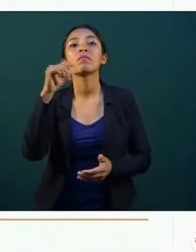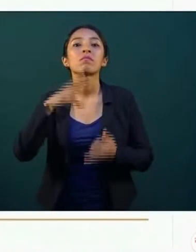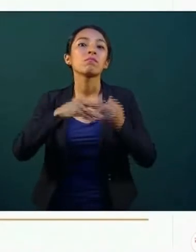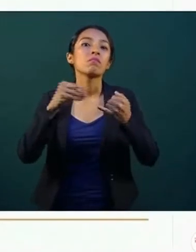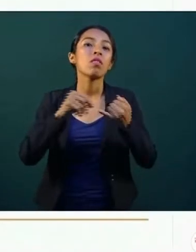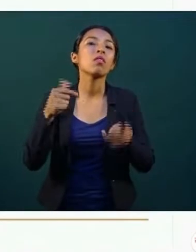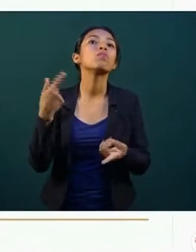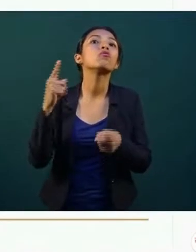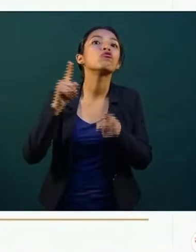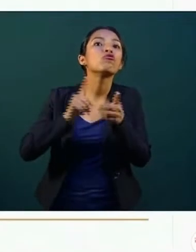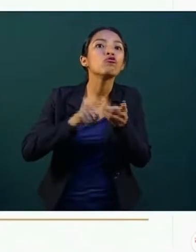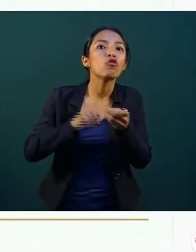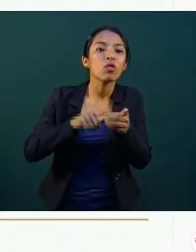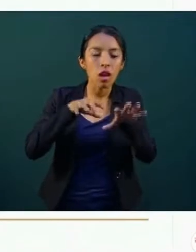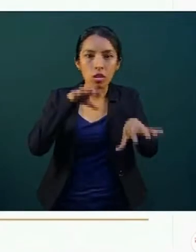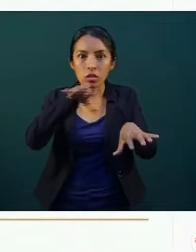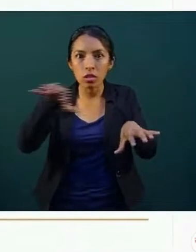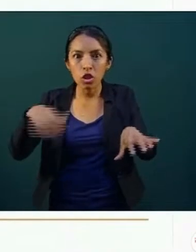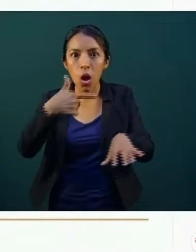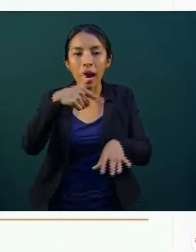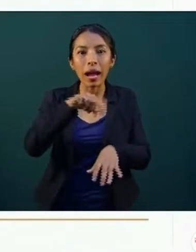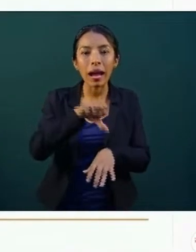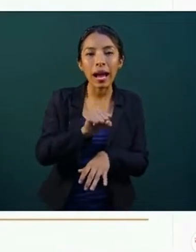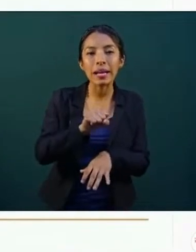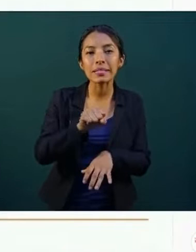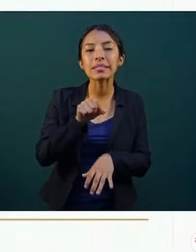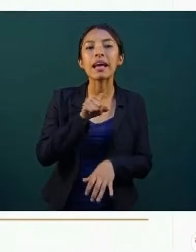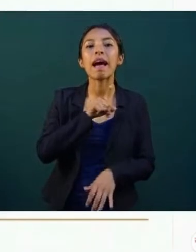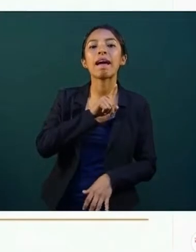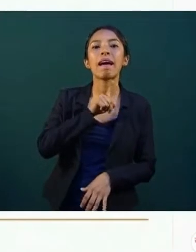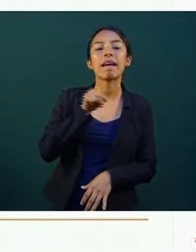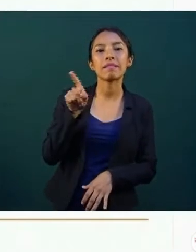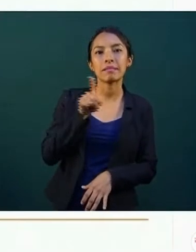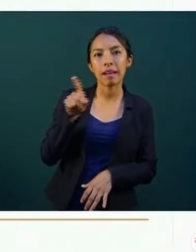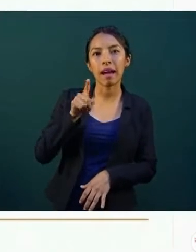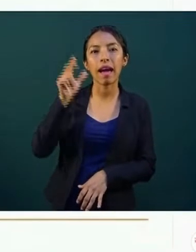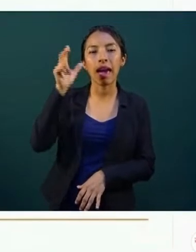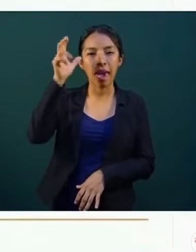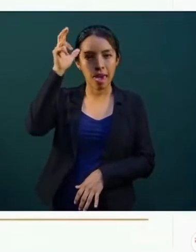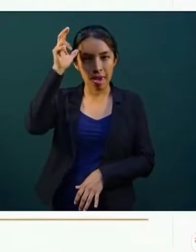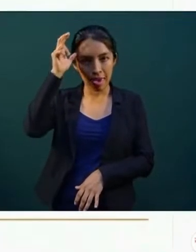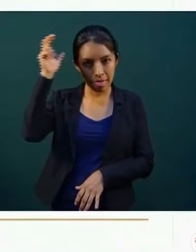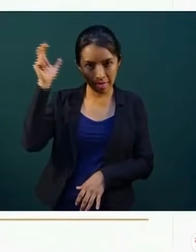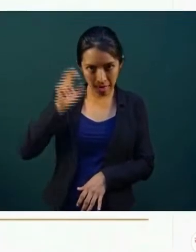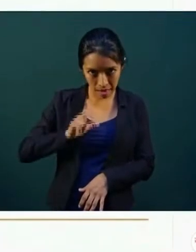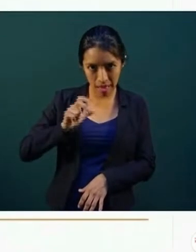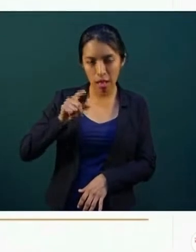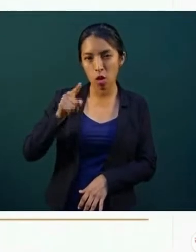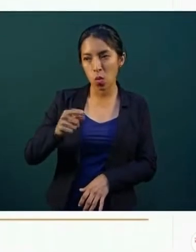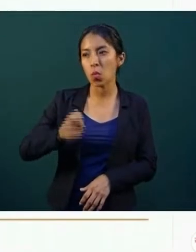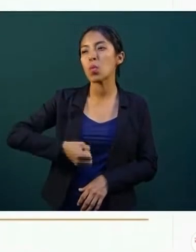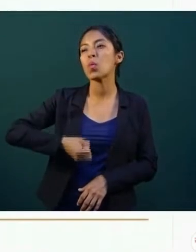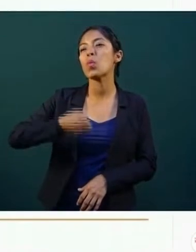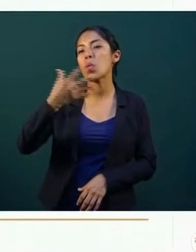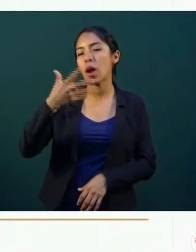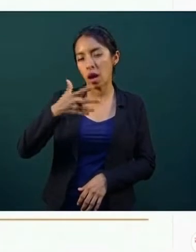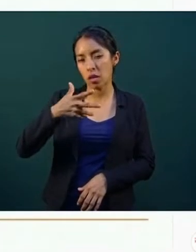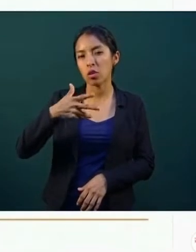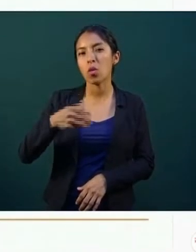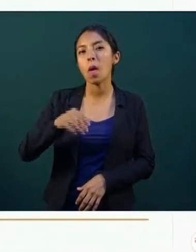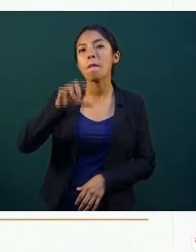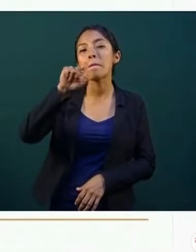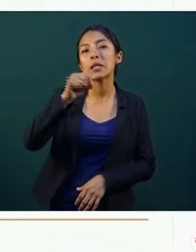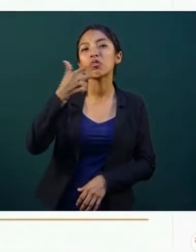lo registró la estación de servicio Gas de Tizayuca, en Tizayuca, Hidalgo, con un precio de 28 pesos con